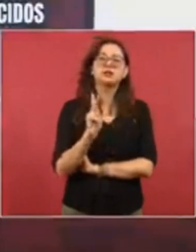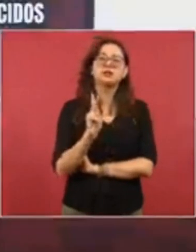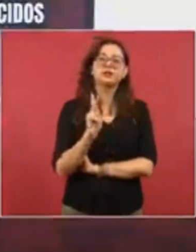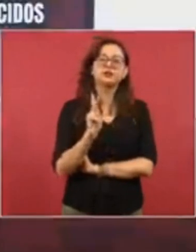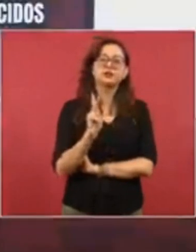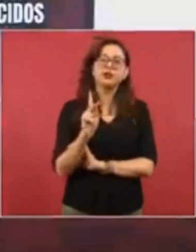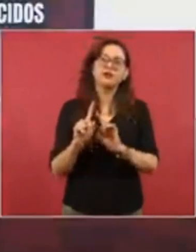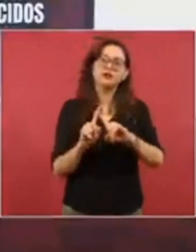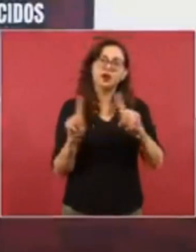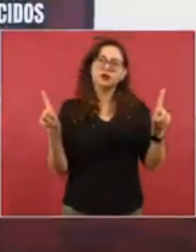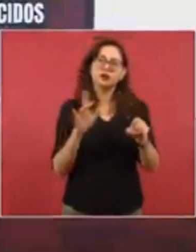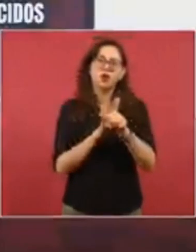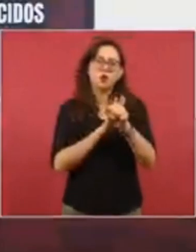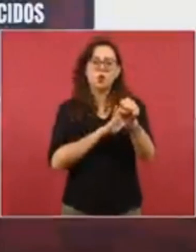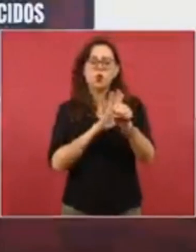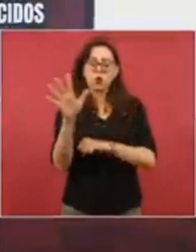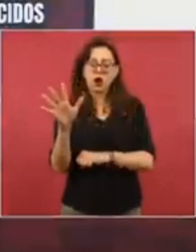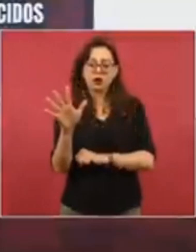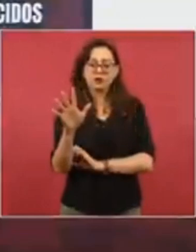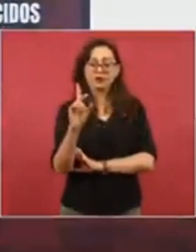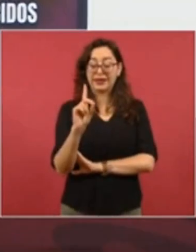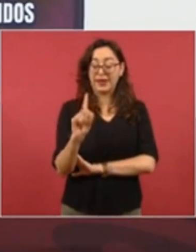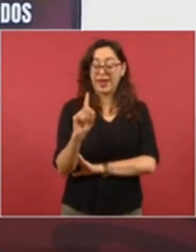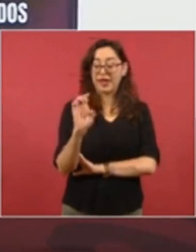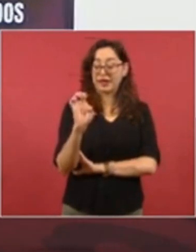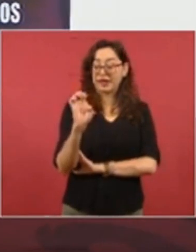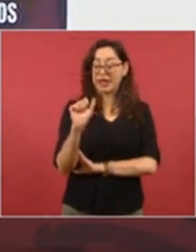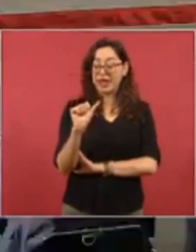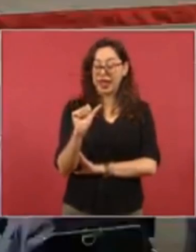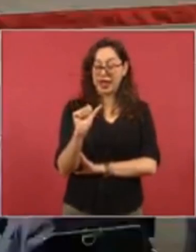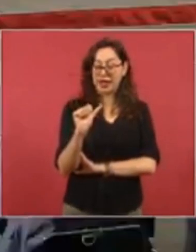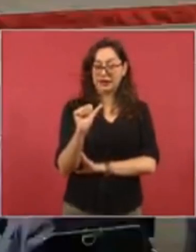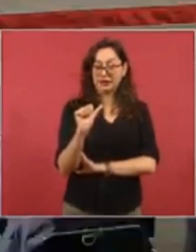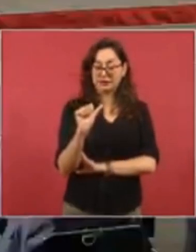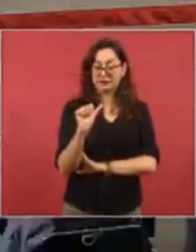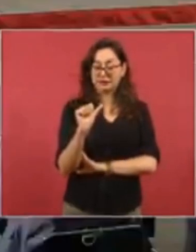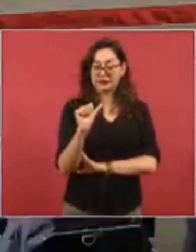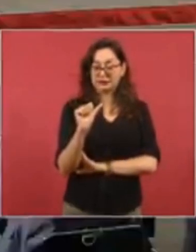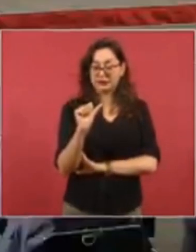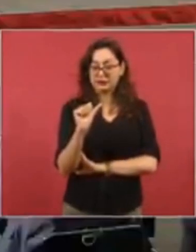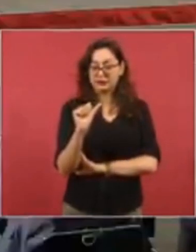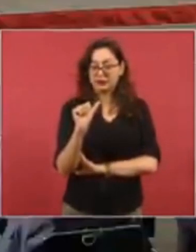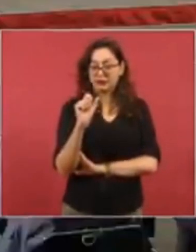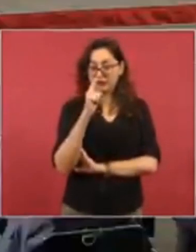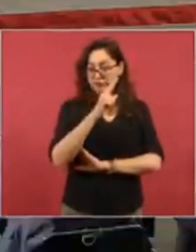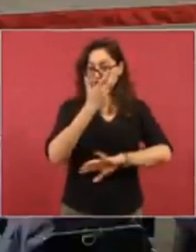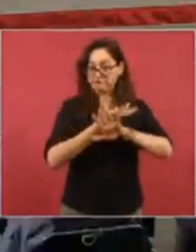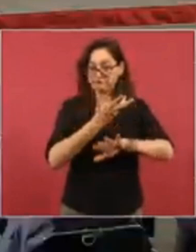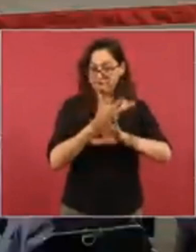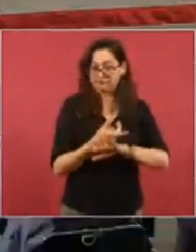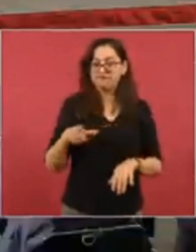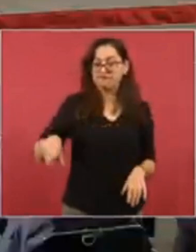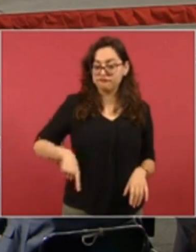DEA es una agencia del gobierno de Estados